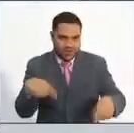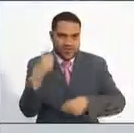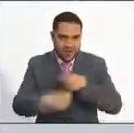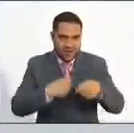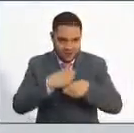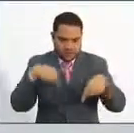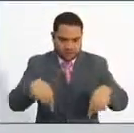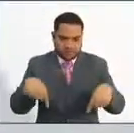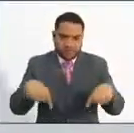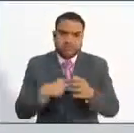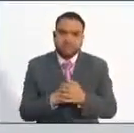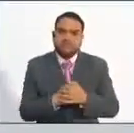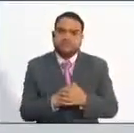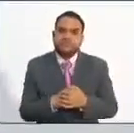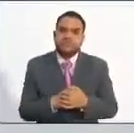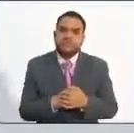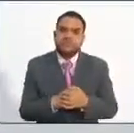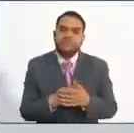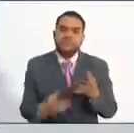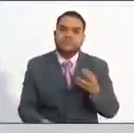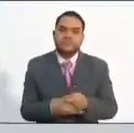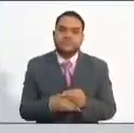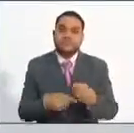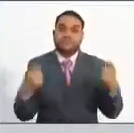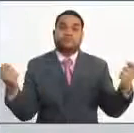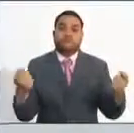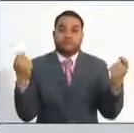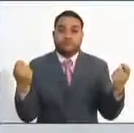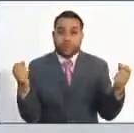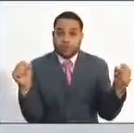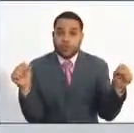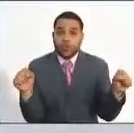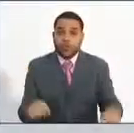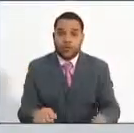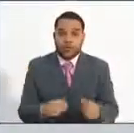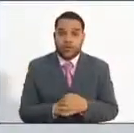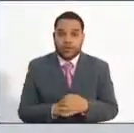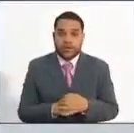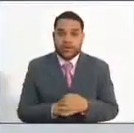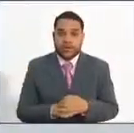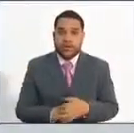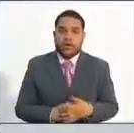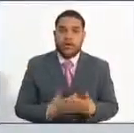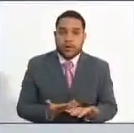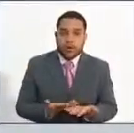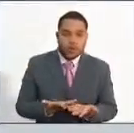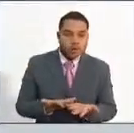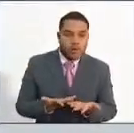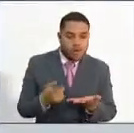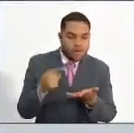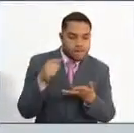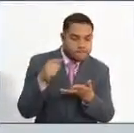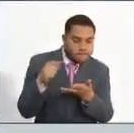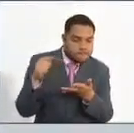a la hora de hacer las convocatorias, pues es posible precisar algunas